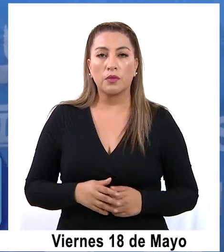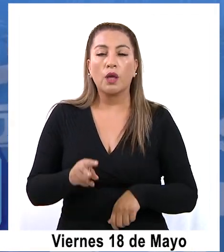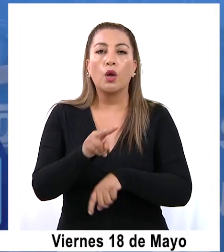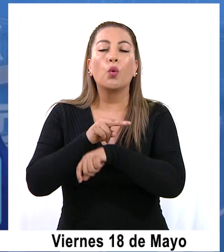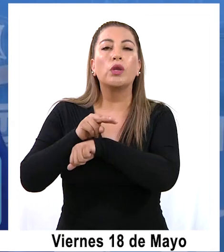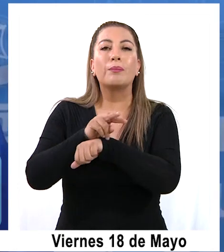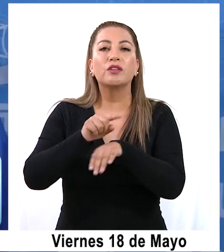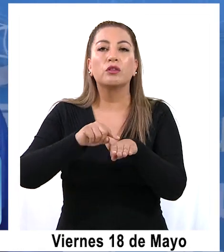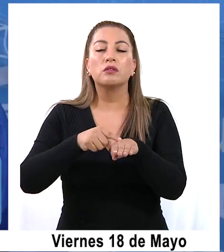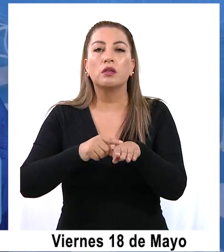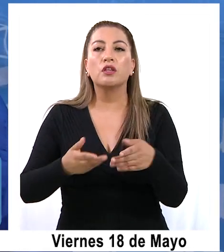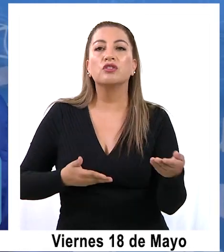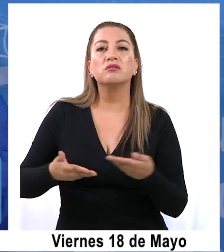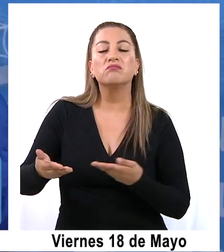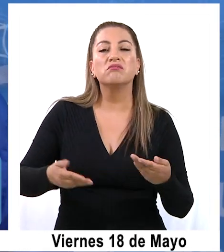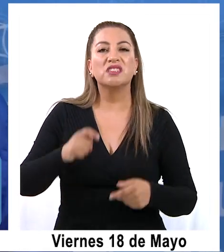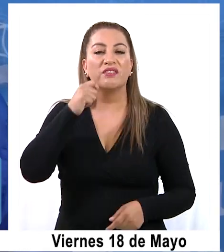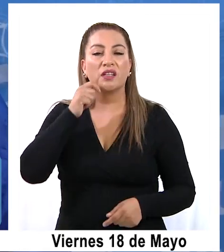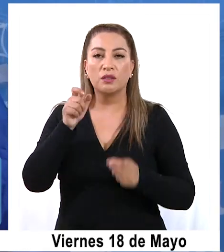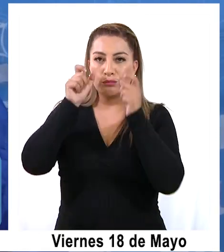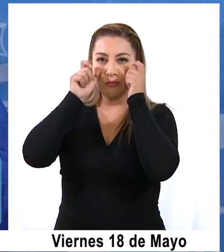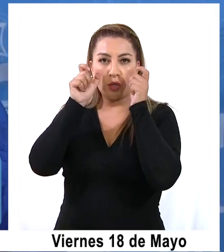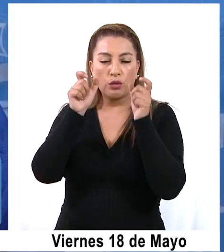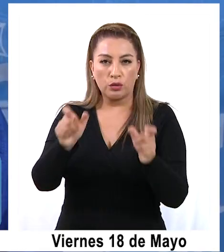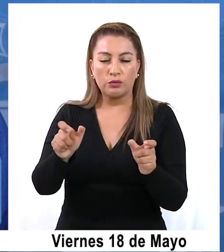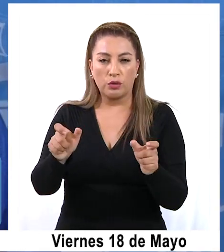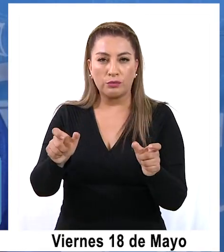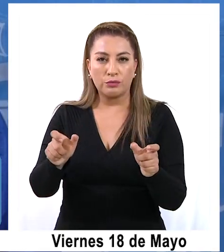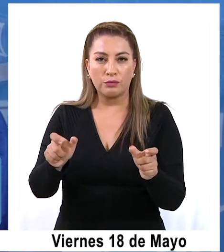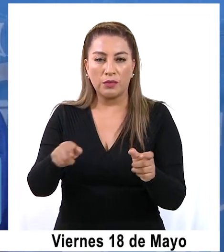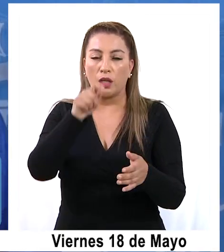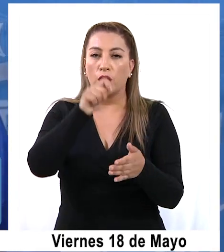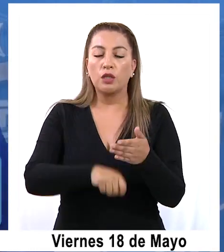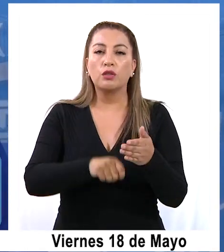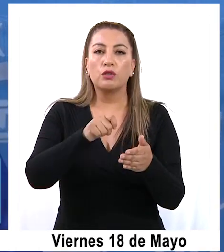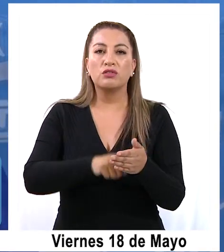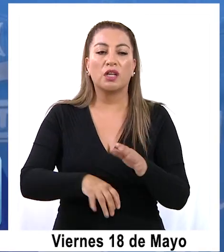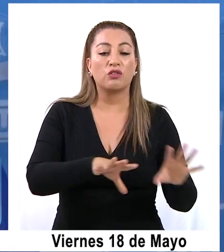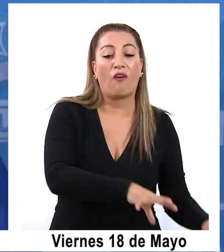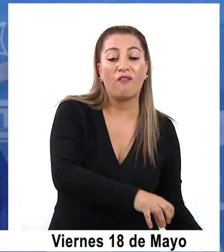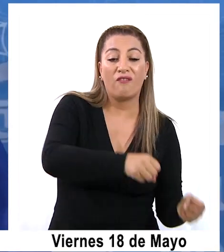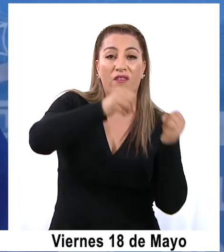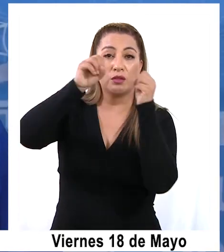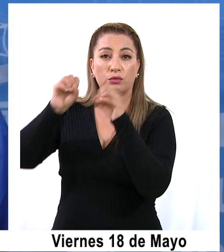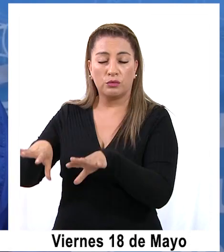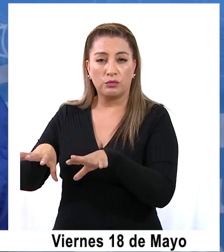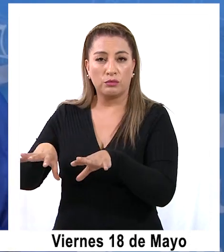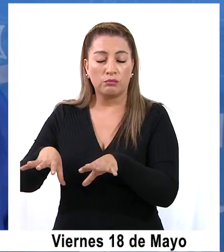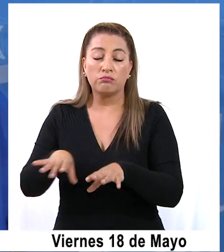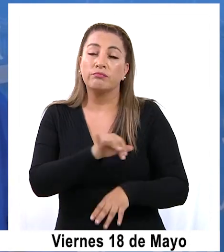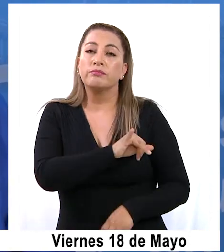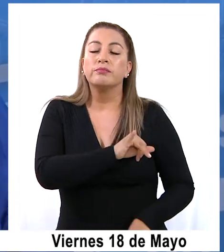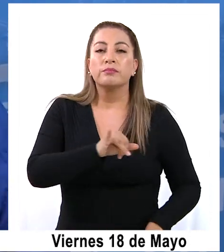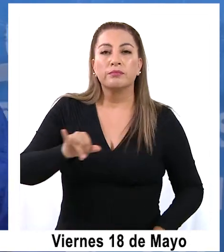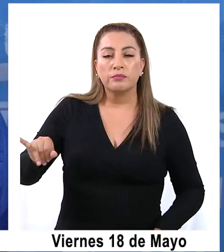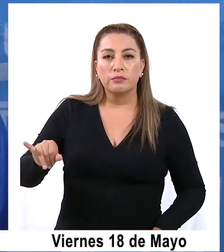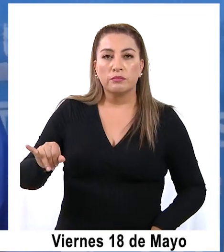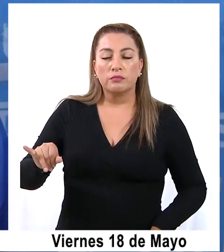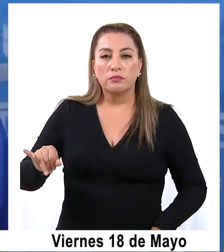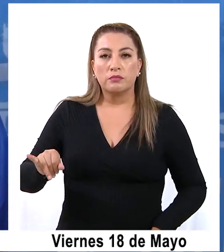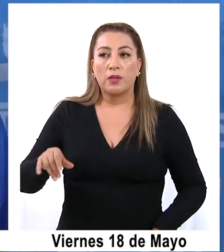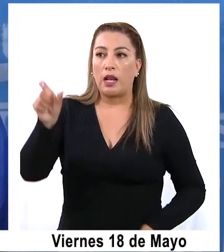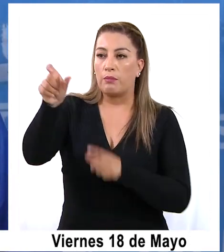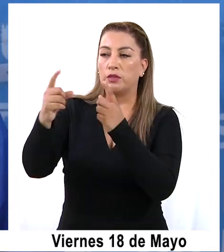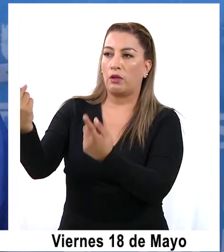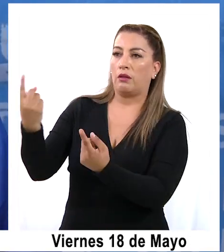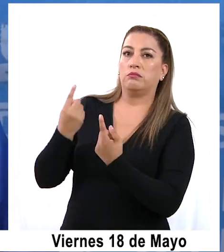técnico de servicio, el cual fiscaliza el contrato de retiro de basura de ciudad. Que, posteriormente a esto, al ser abordado